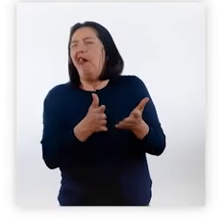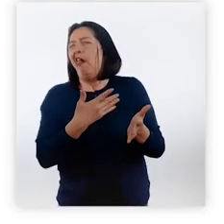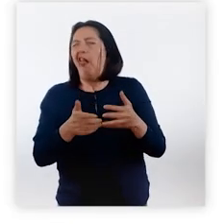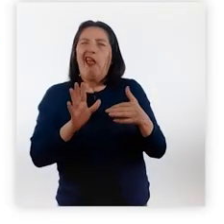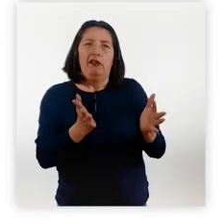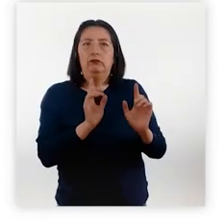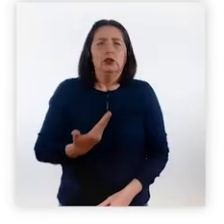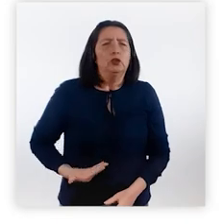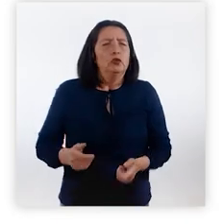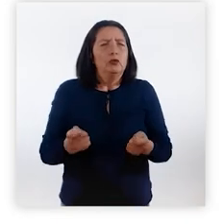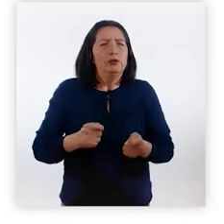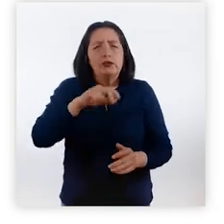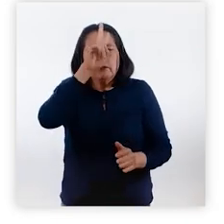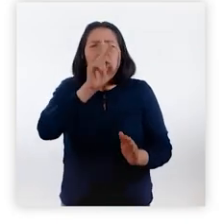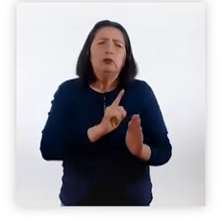la guardia ante la COVID-19.